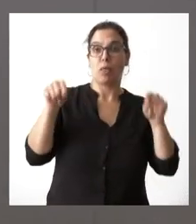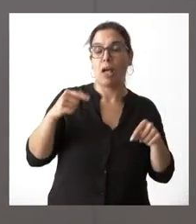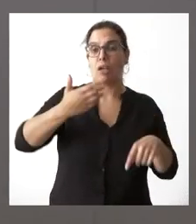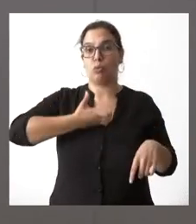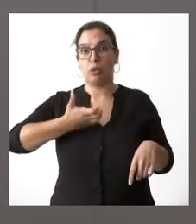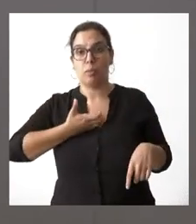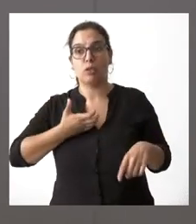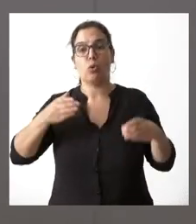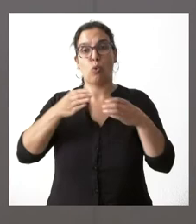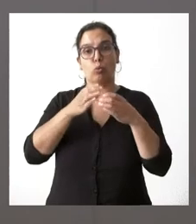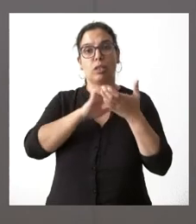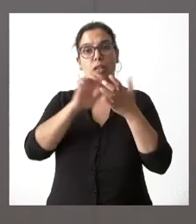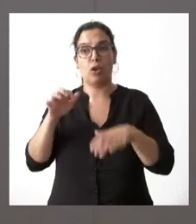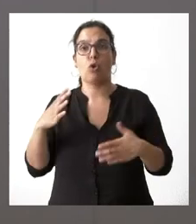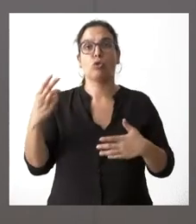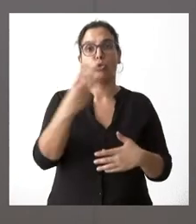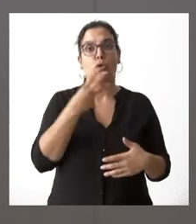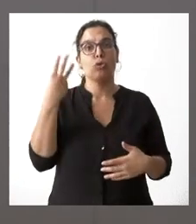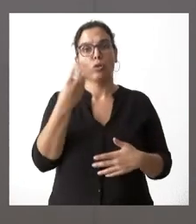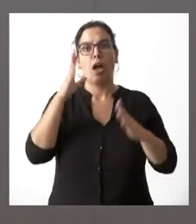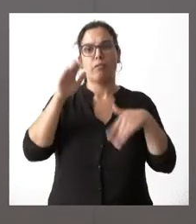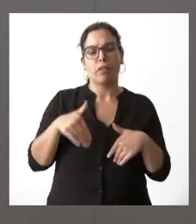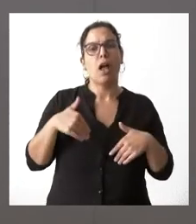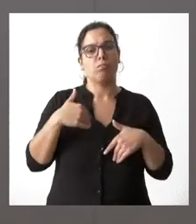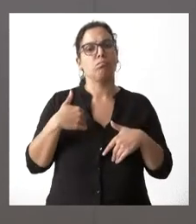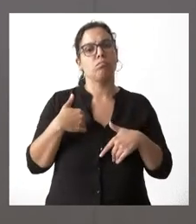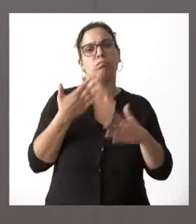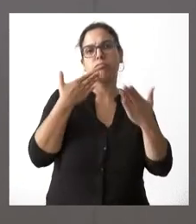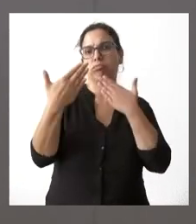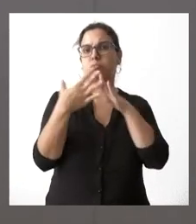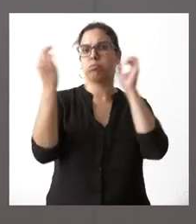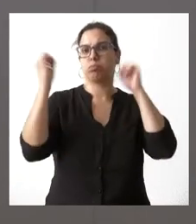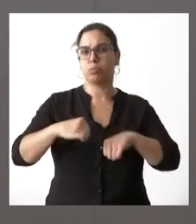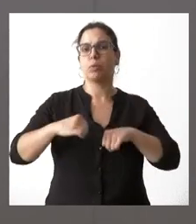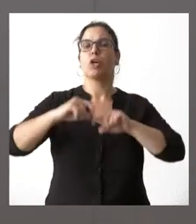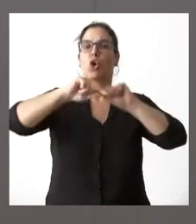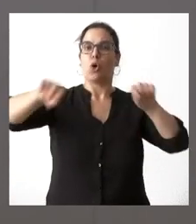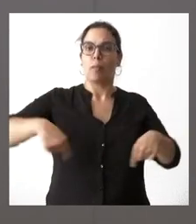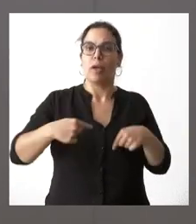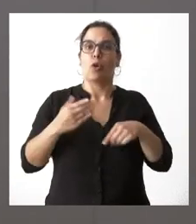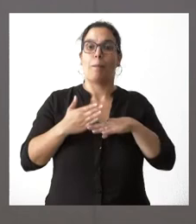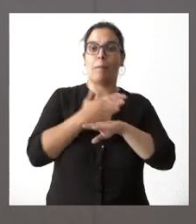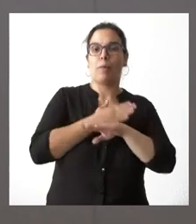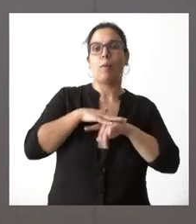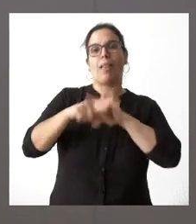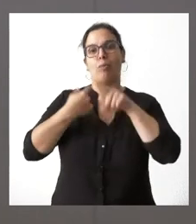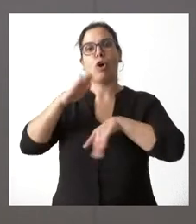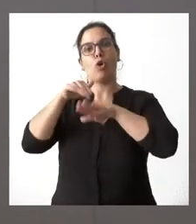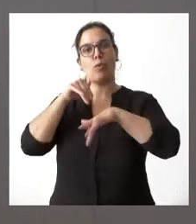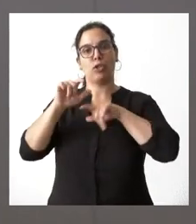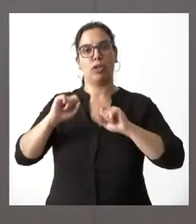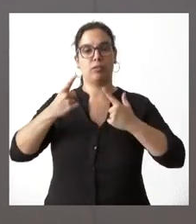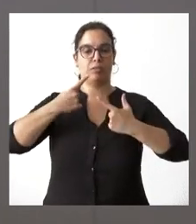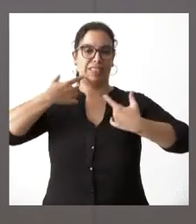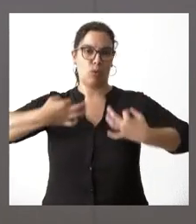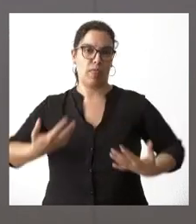locales de Junta de Castilla y León para abrirla y para incluirlas dentro de los planes de empleo y por tanto para firmar estos convenios previos a las convocatorias que se están